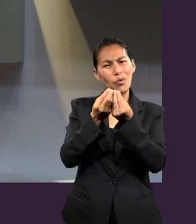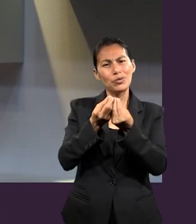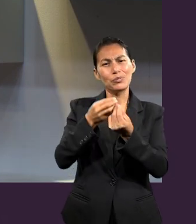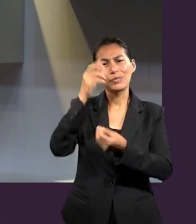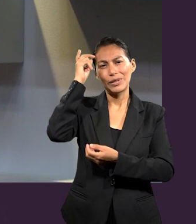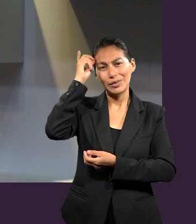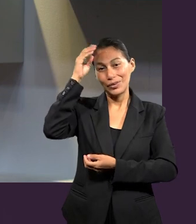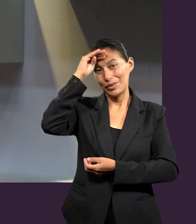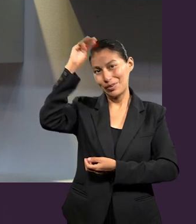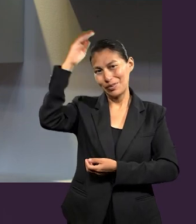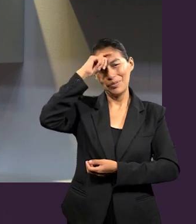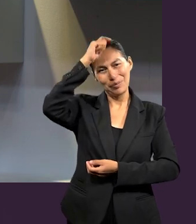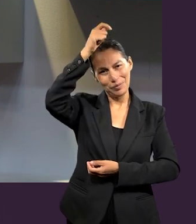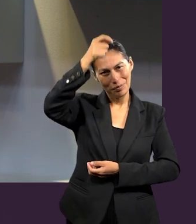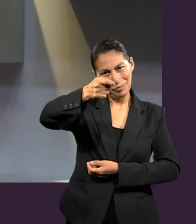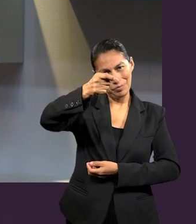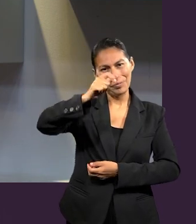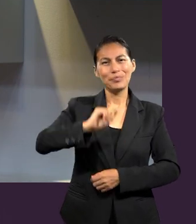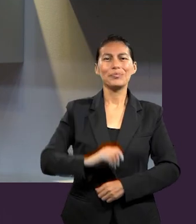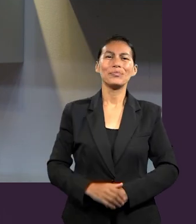que el Señor les bendiga.